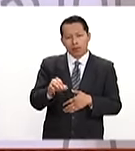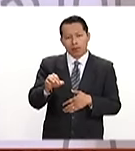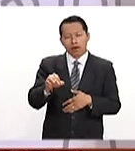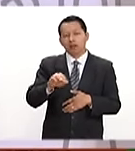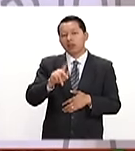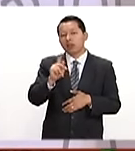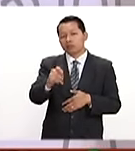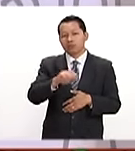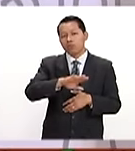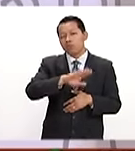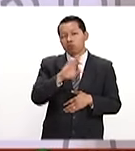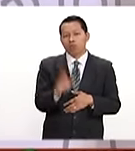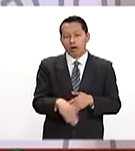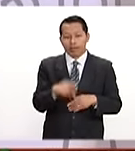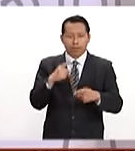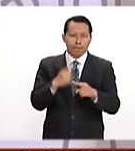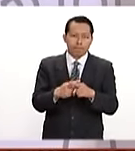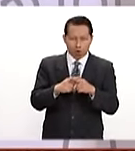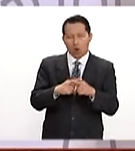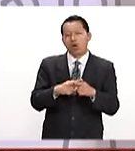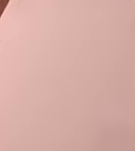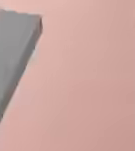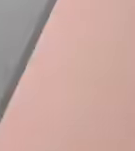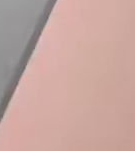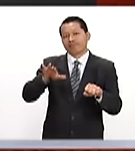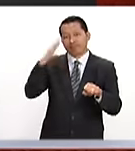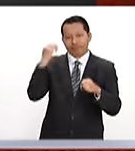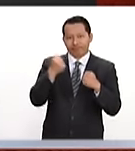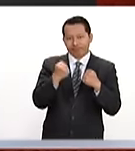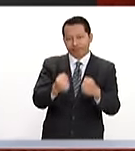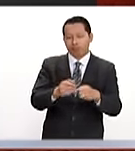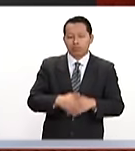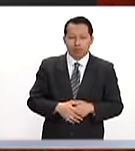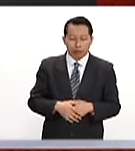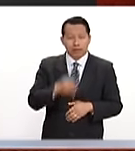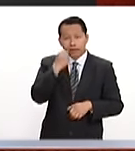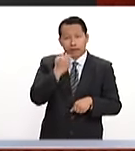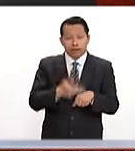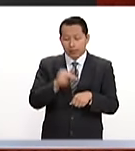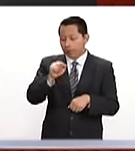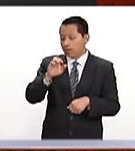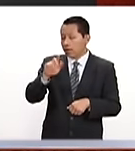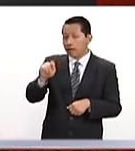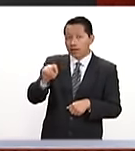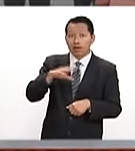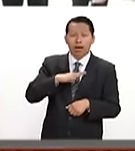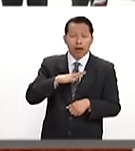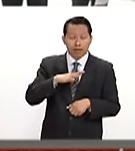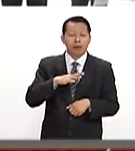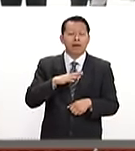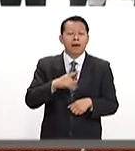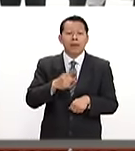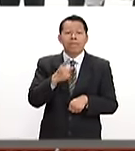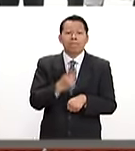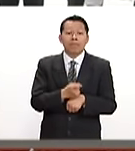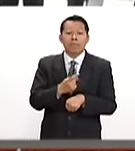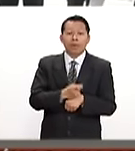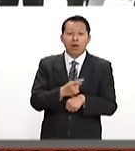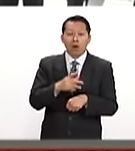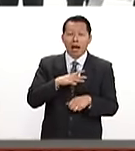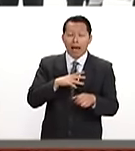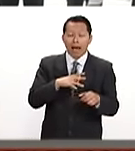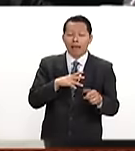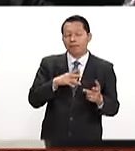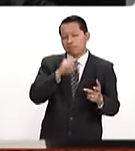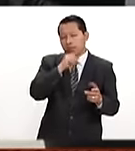muertes que eran por exceso de velocidad. La Secretaría de Comunicaciones y Transportes recibió el primer convoy del Tren Ligero de